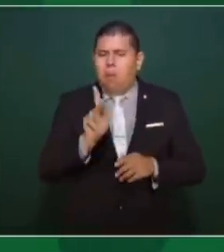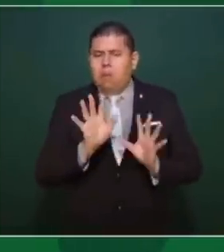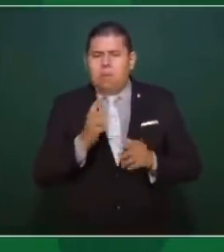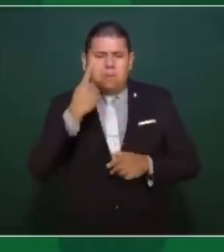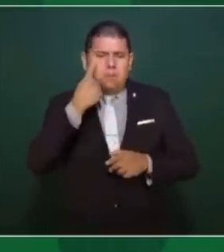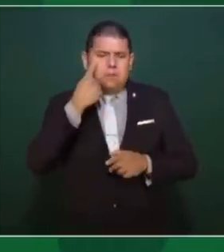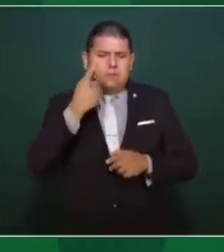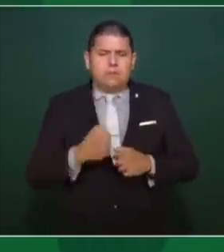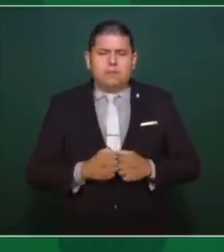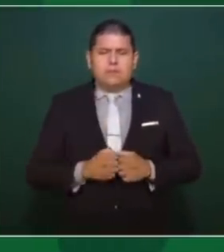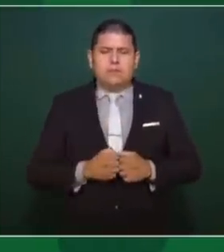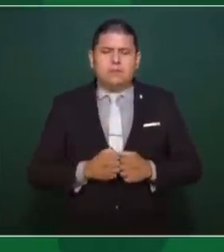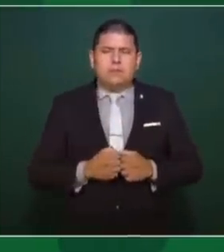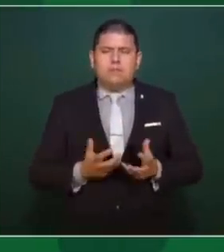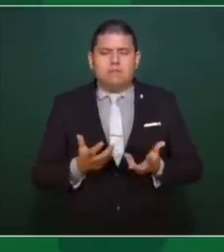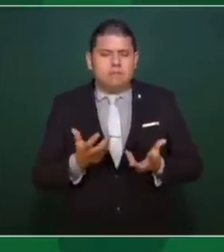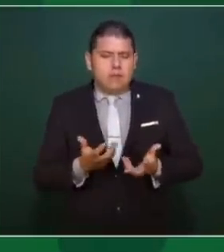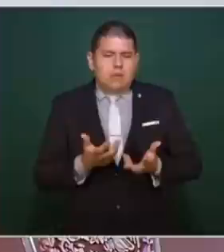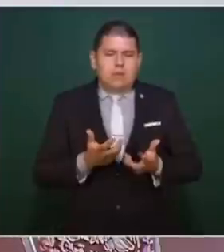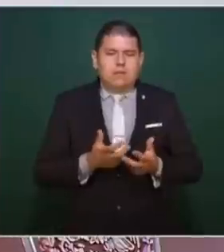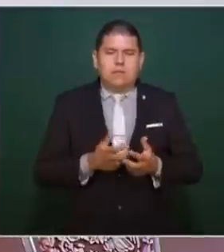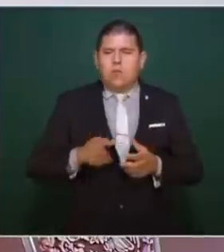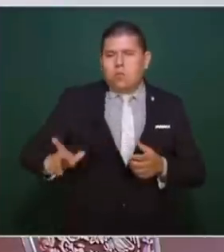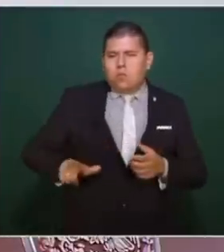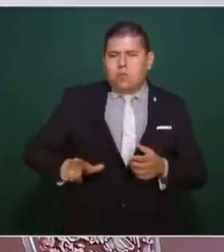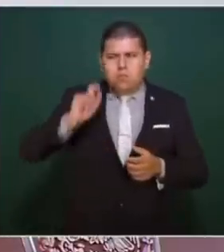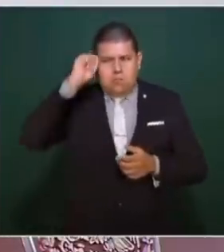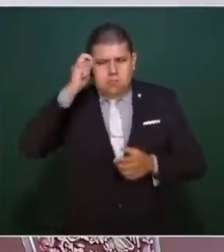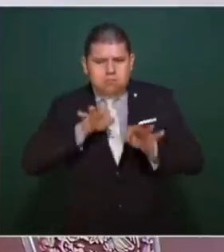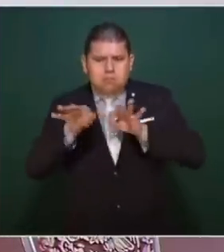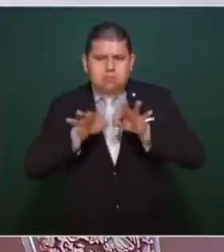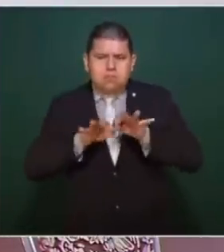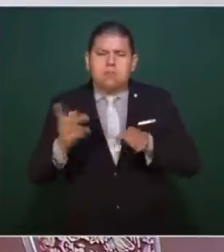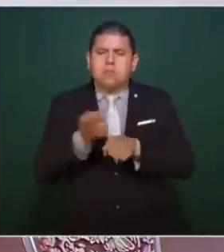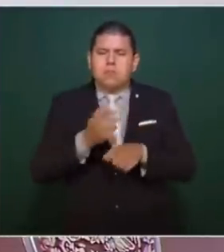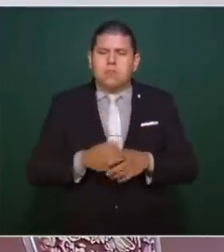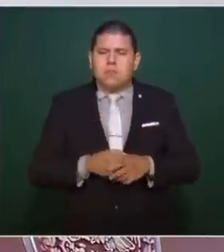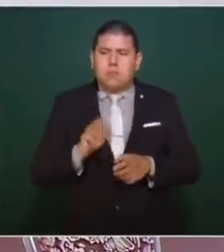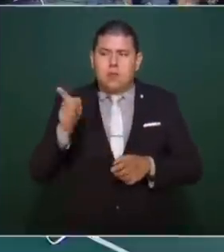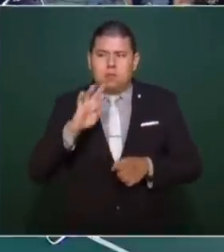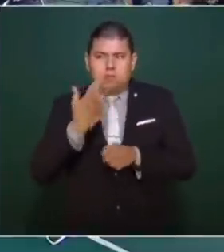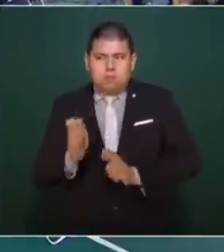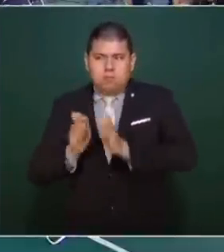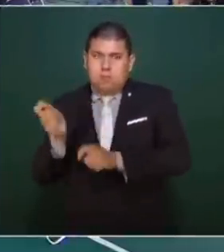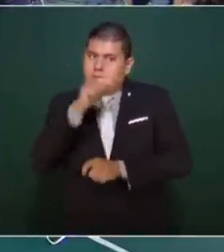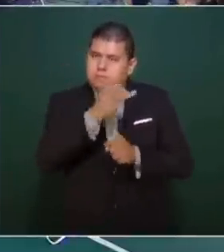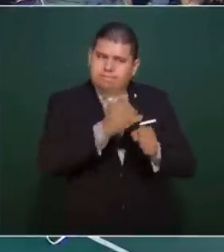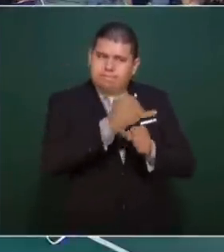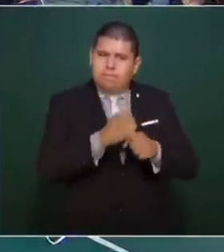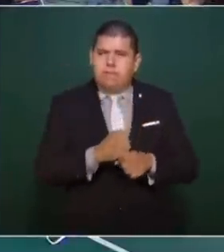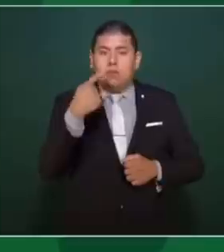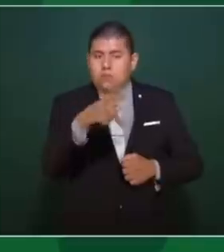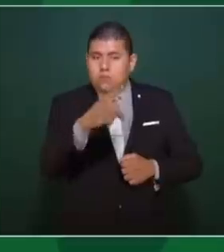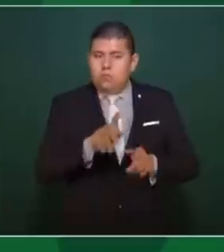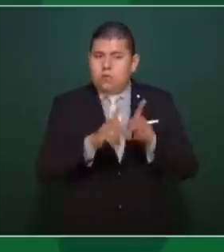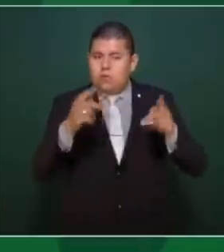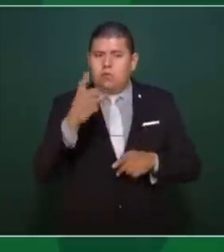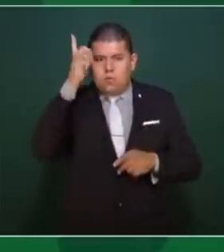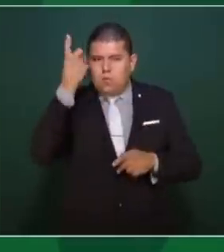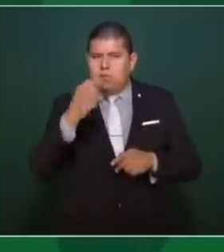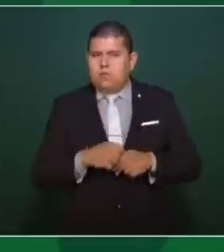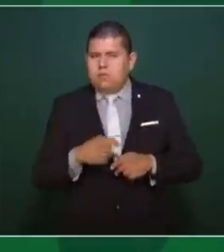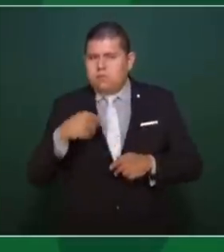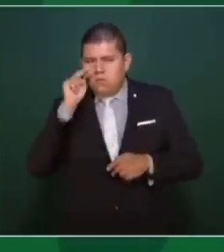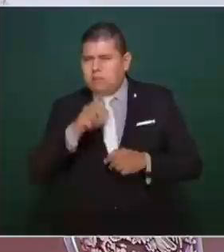la función pública puede hacer la investigación, no creo que haya ningún problema. Me